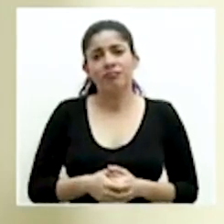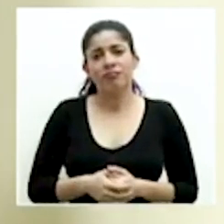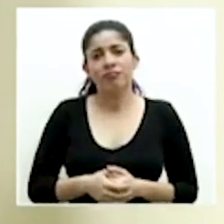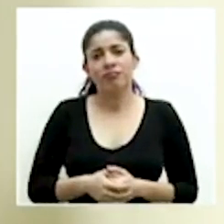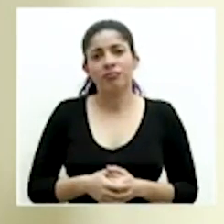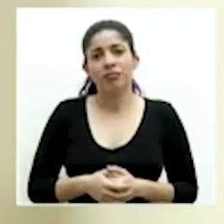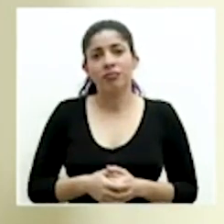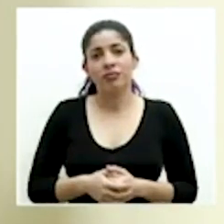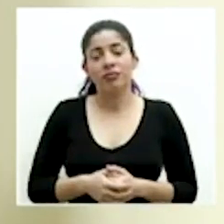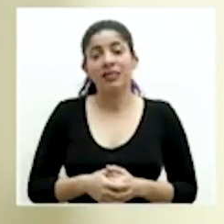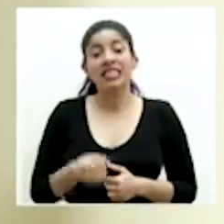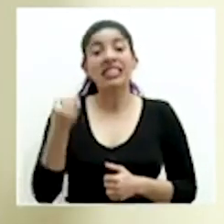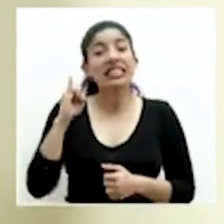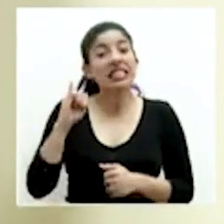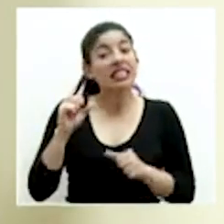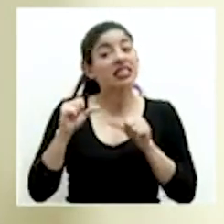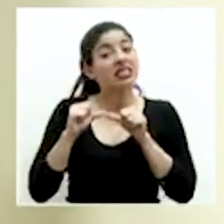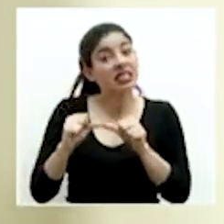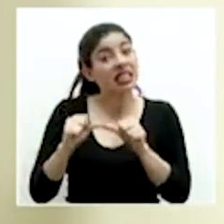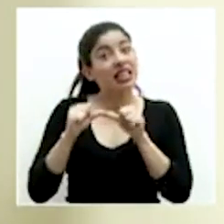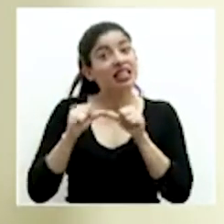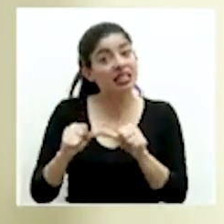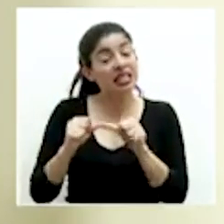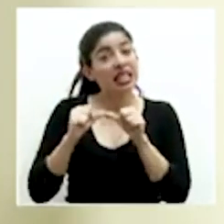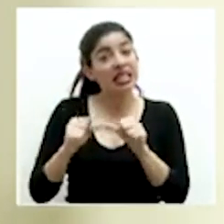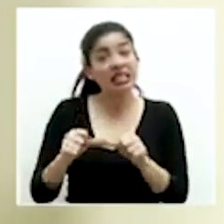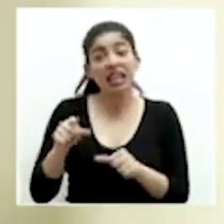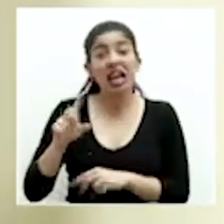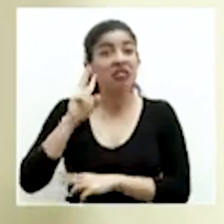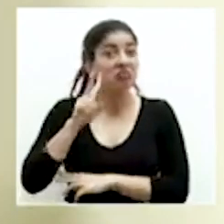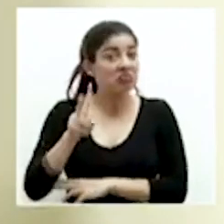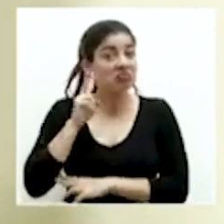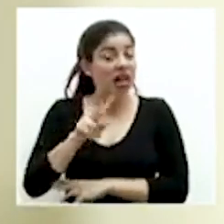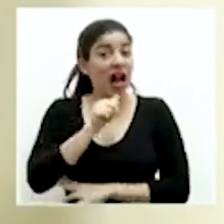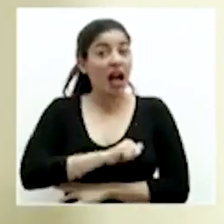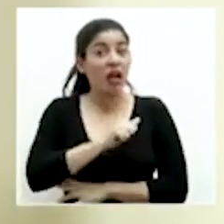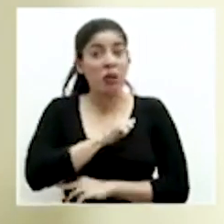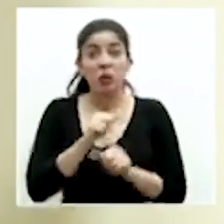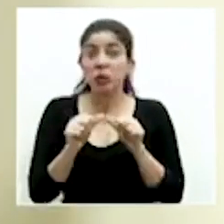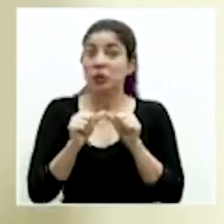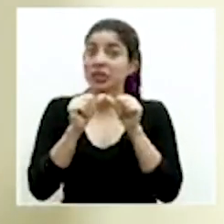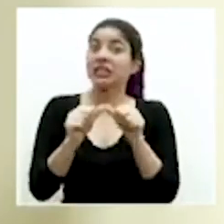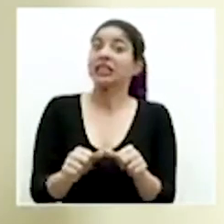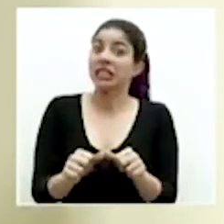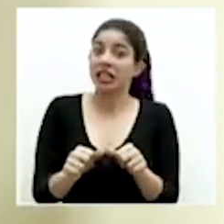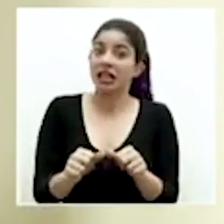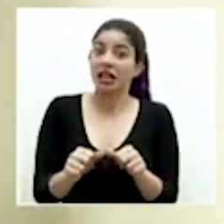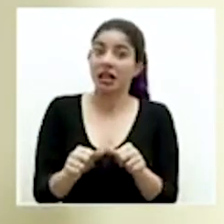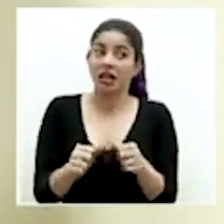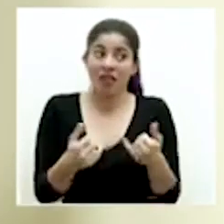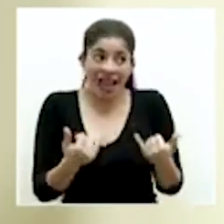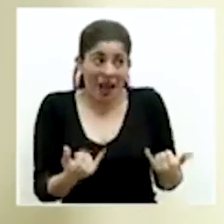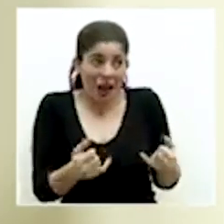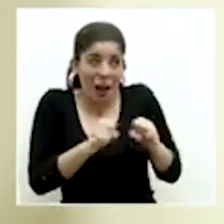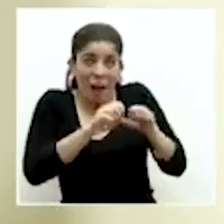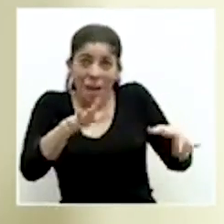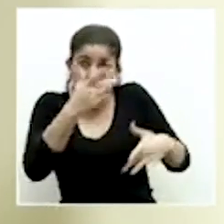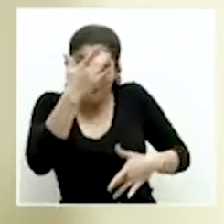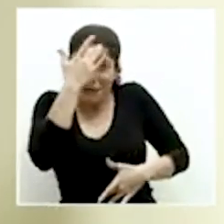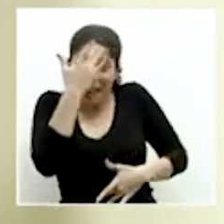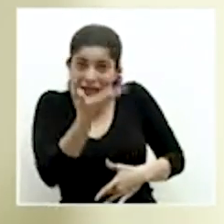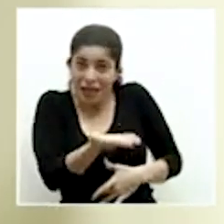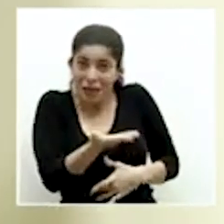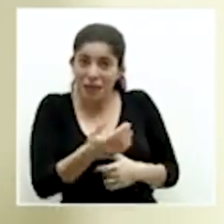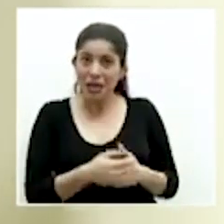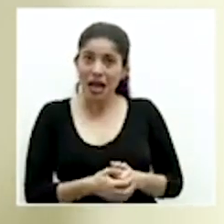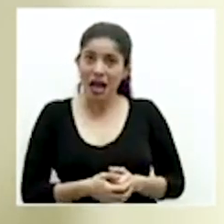Y de persistir ese tipo de actitudes, que en medio de una pandemia como estas,